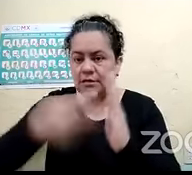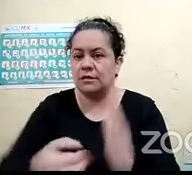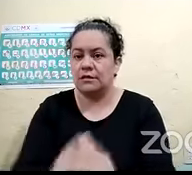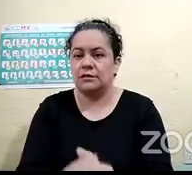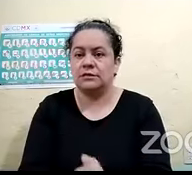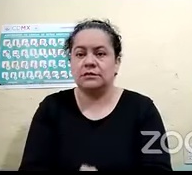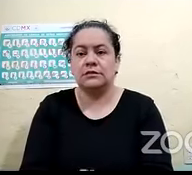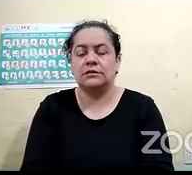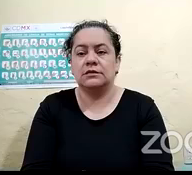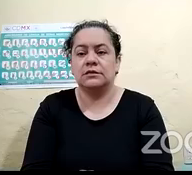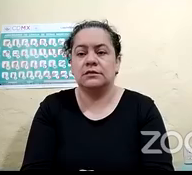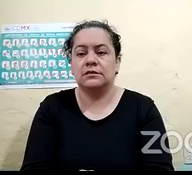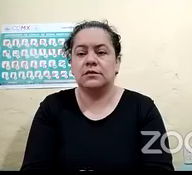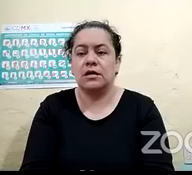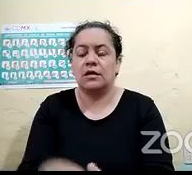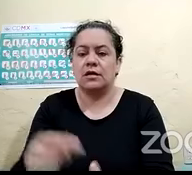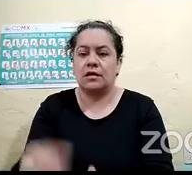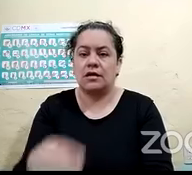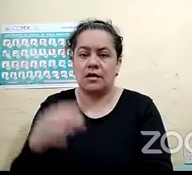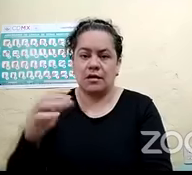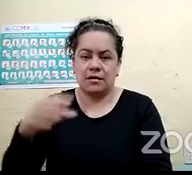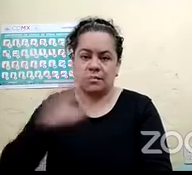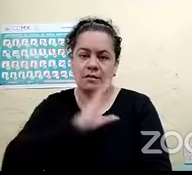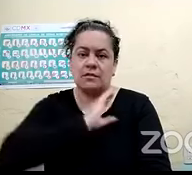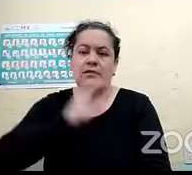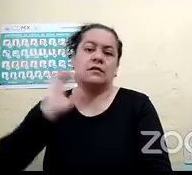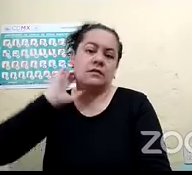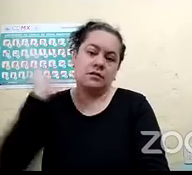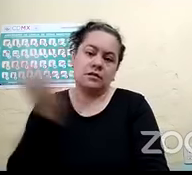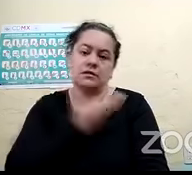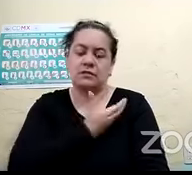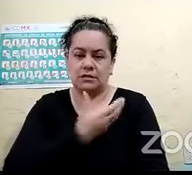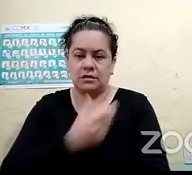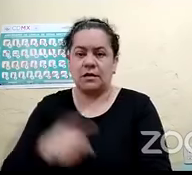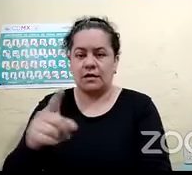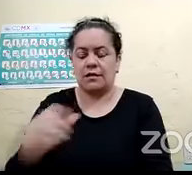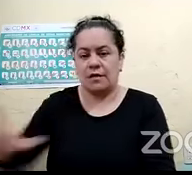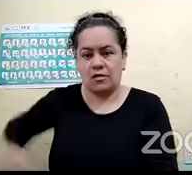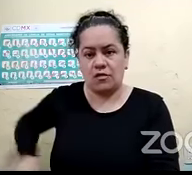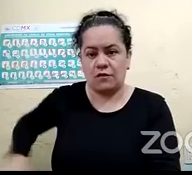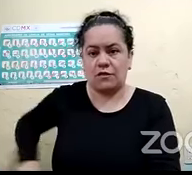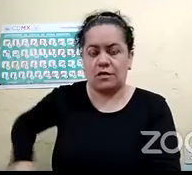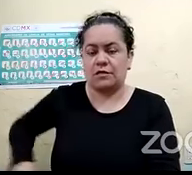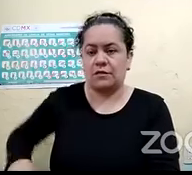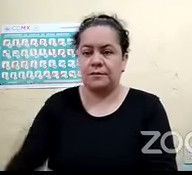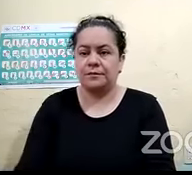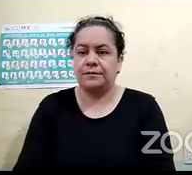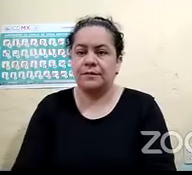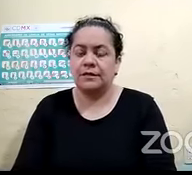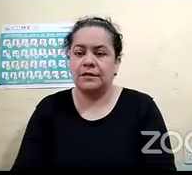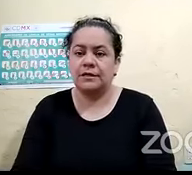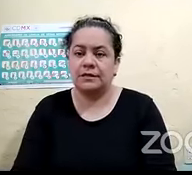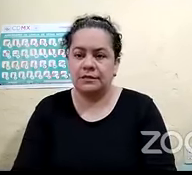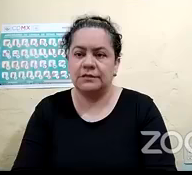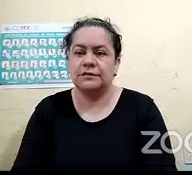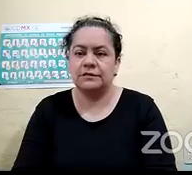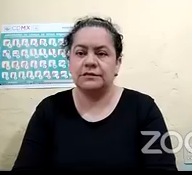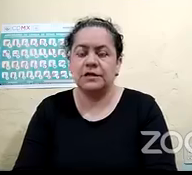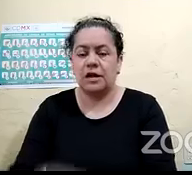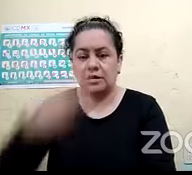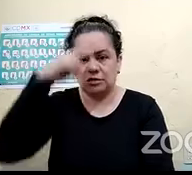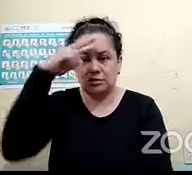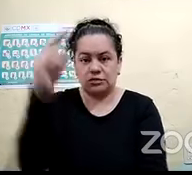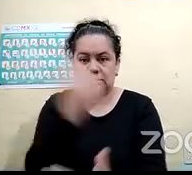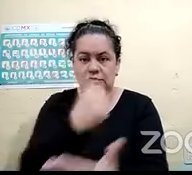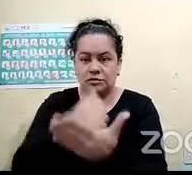Proyecto de la Jefa de Gobierno de la Ciudad de México, Claudia Schoenbach, a través de la Secretaría de Cultura de la Ciudad de México. ¿Qué